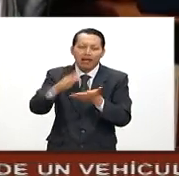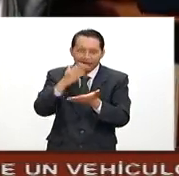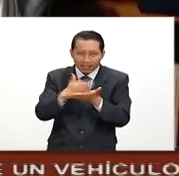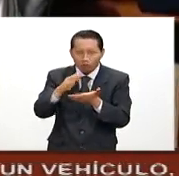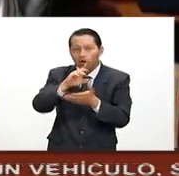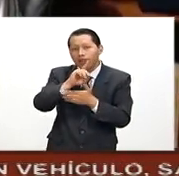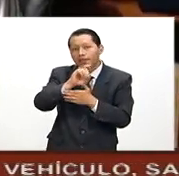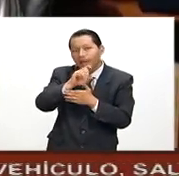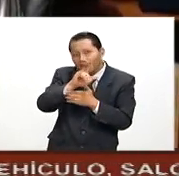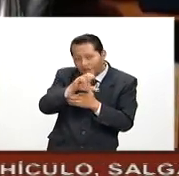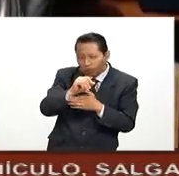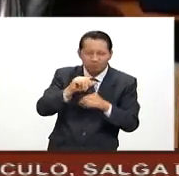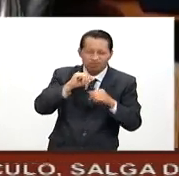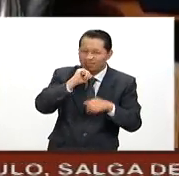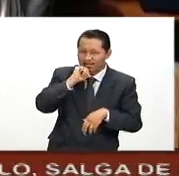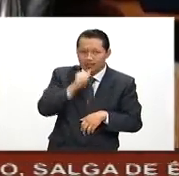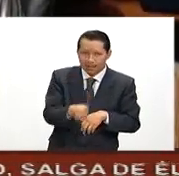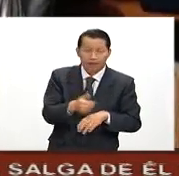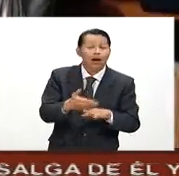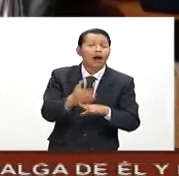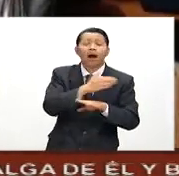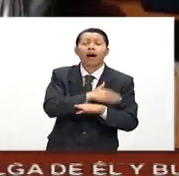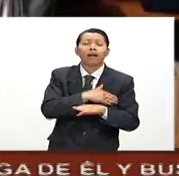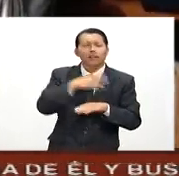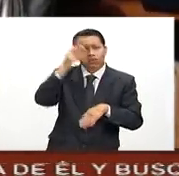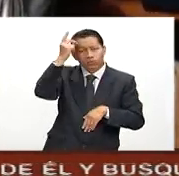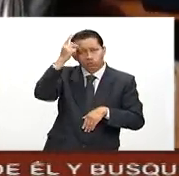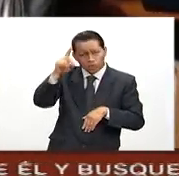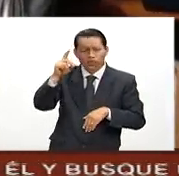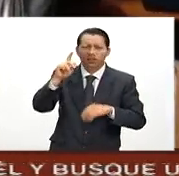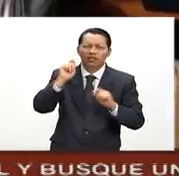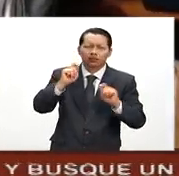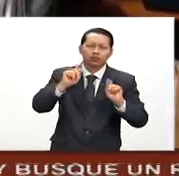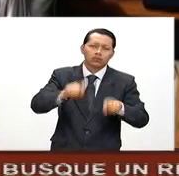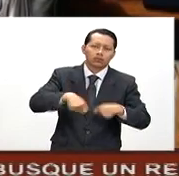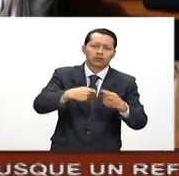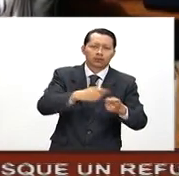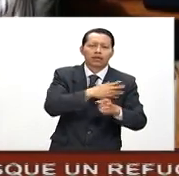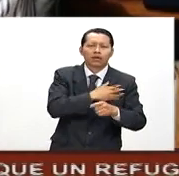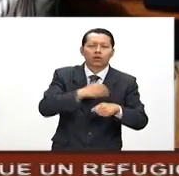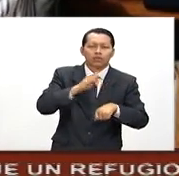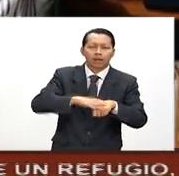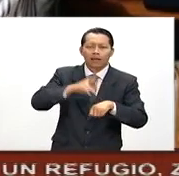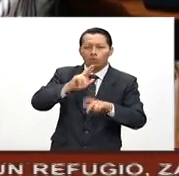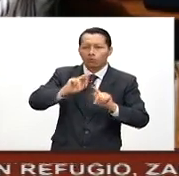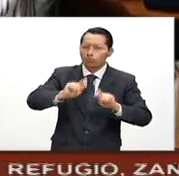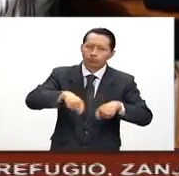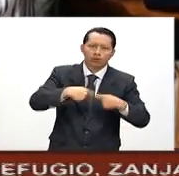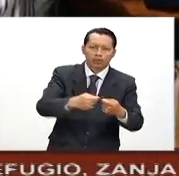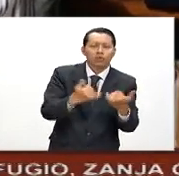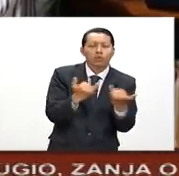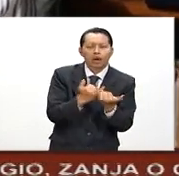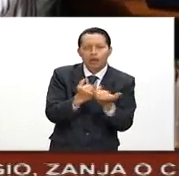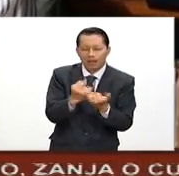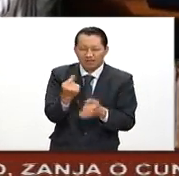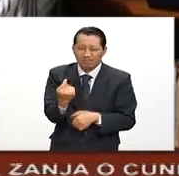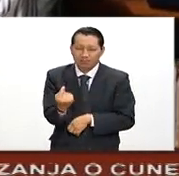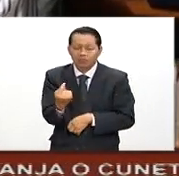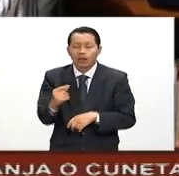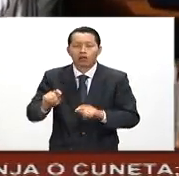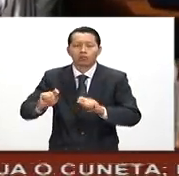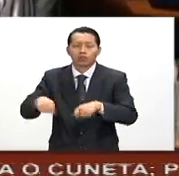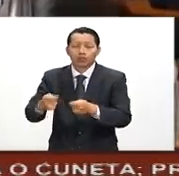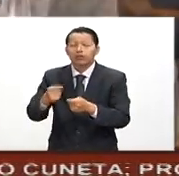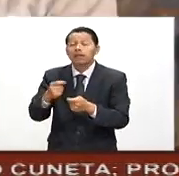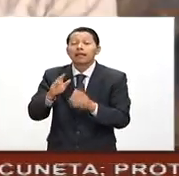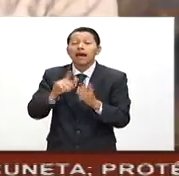nada. Dice que las propiedades que tenía ya las heredó a sus hijos mayores y también al pequeño. Dijo que presentó su